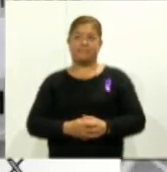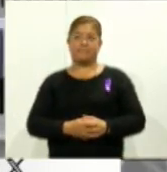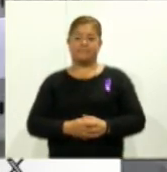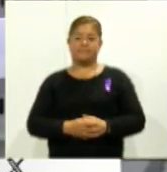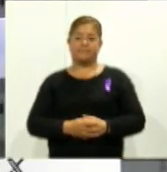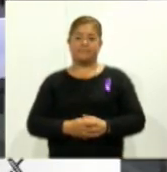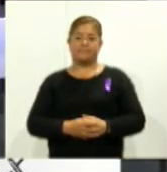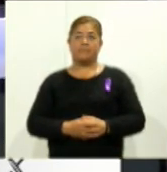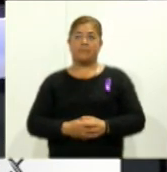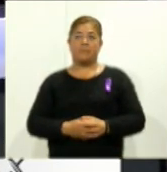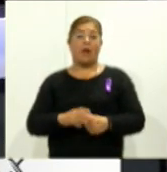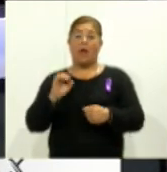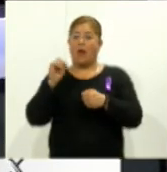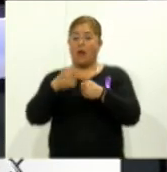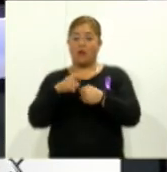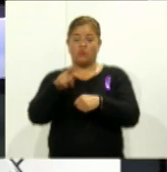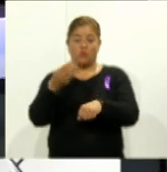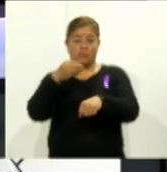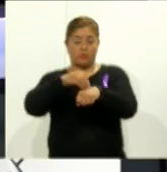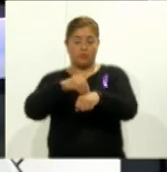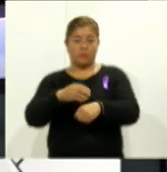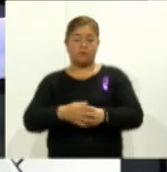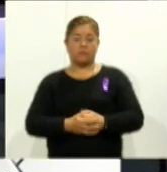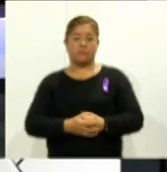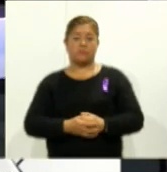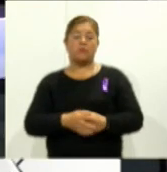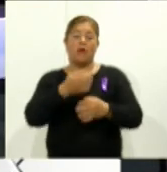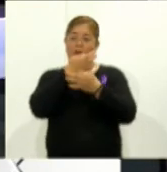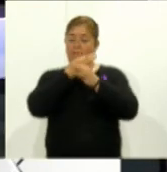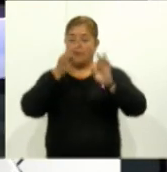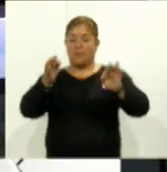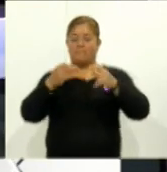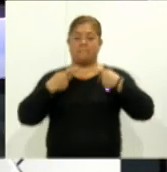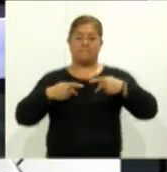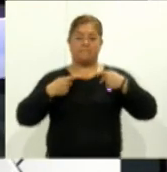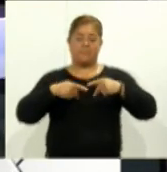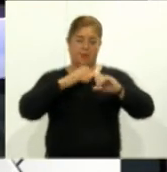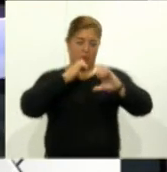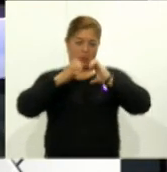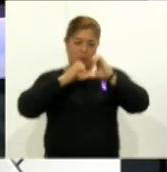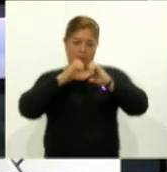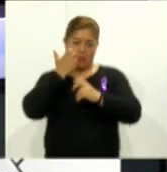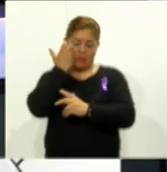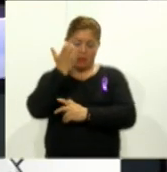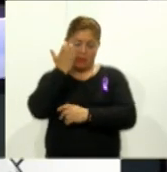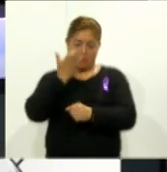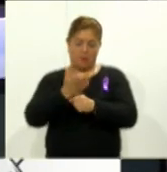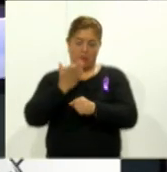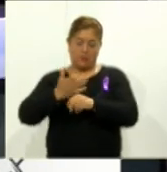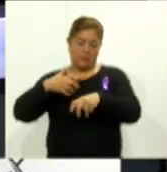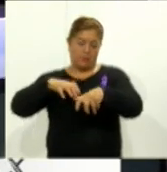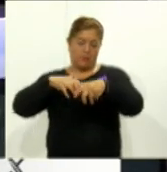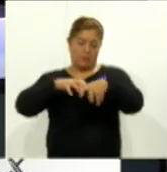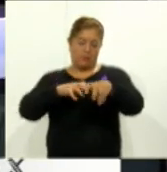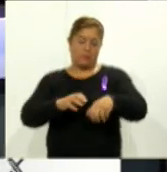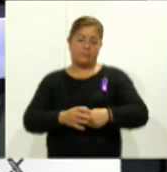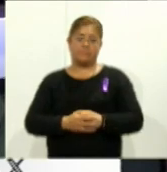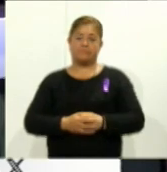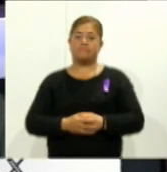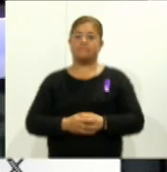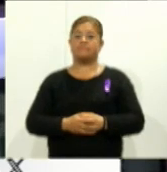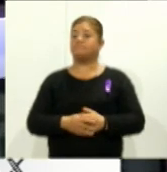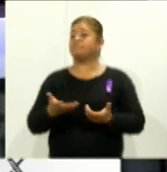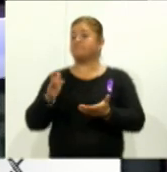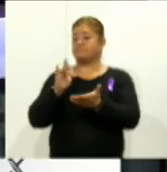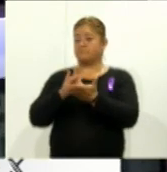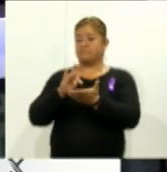Muy bien, ¿algo más que agregar a nuestro auditorio que desee comunicar con motivo de esta jornada? Agradecer